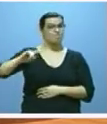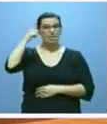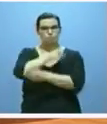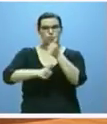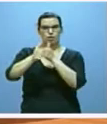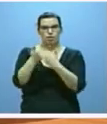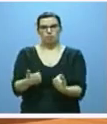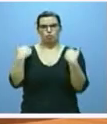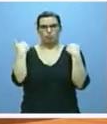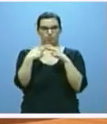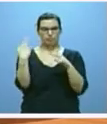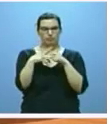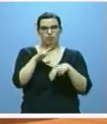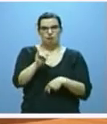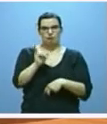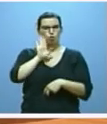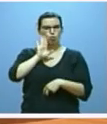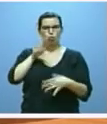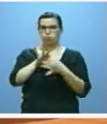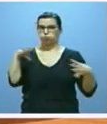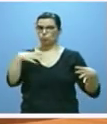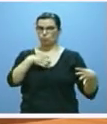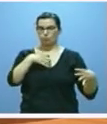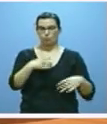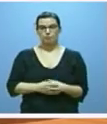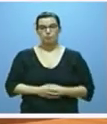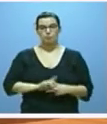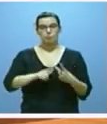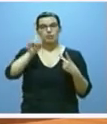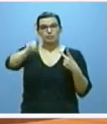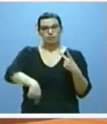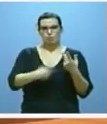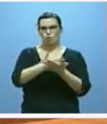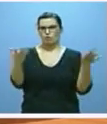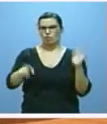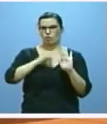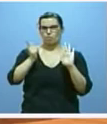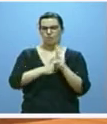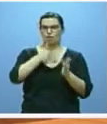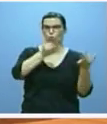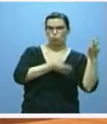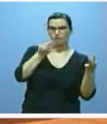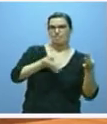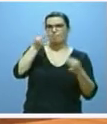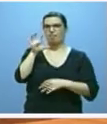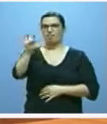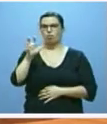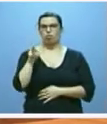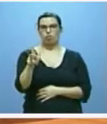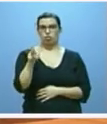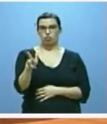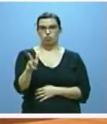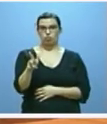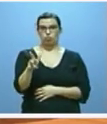con la corrupción. También la total confianza en el Estado de Derecho y en la justicia desde nuestro